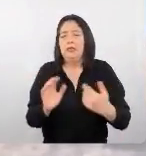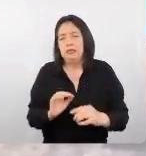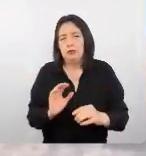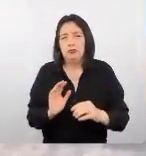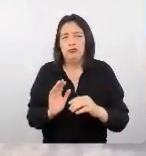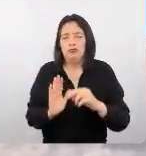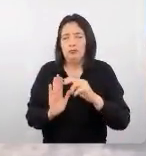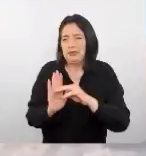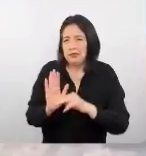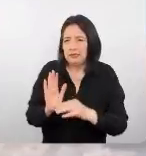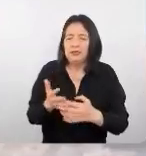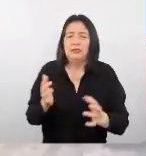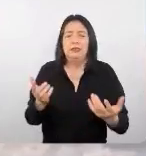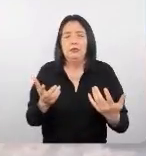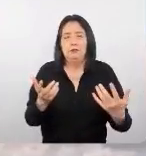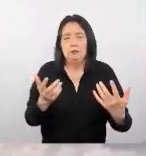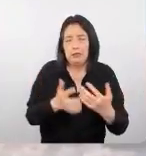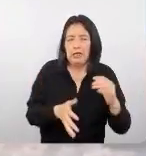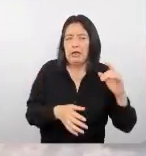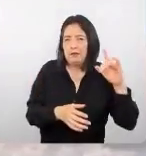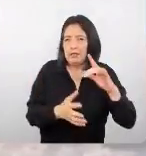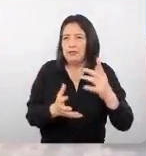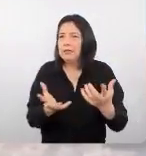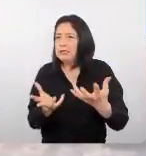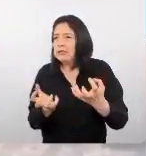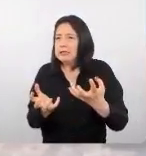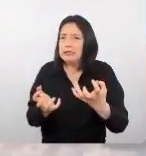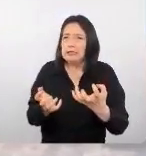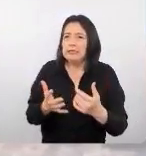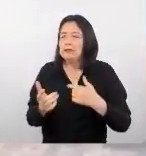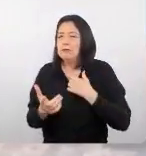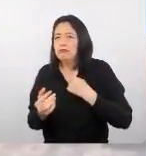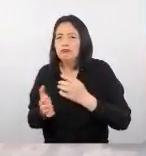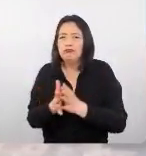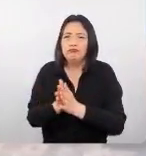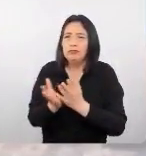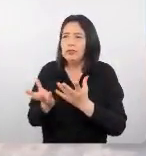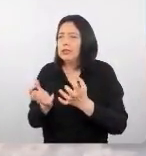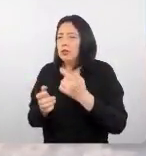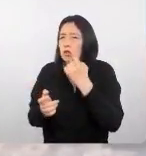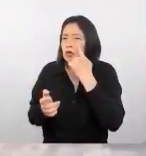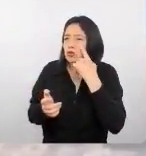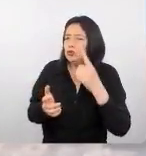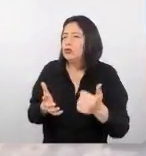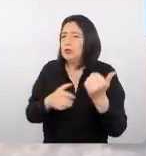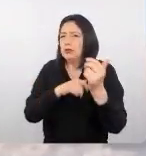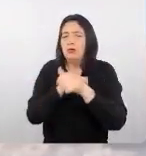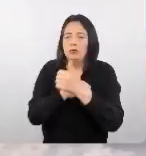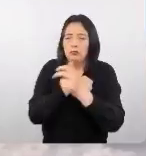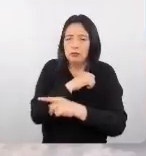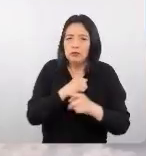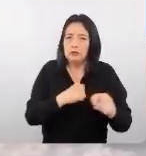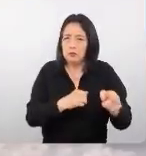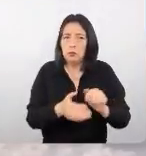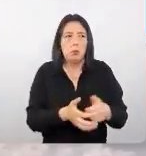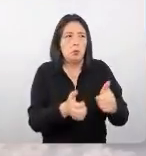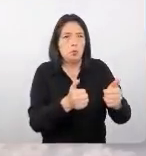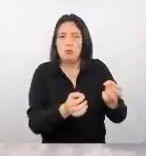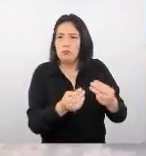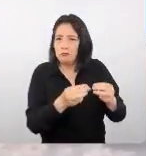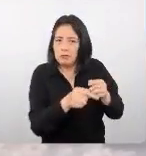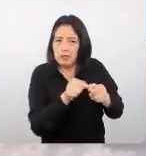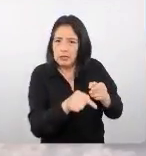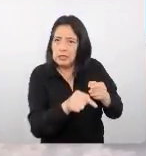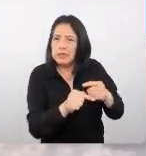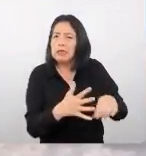viaje, van a estar muy ansiosos por querer visitar, por querer conocer otros destinos. Es un mercado latente, un mercado